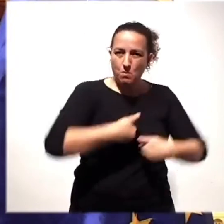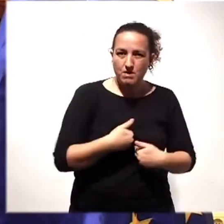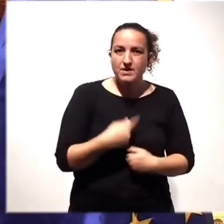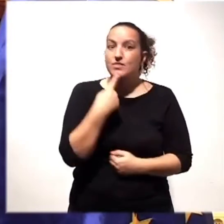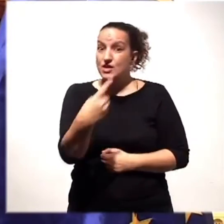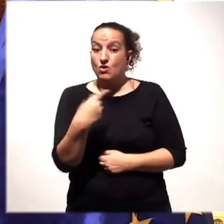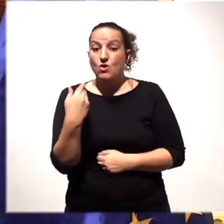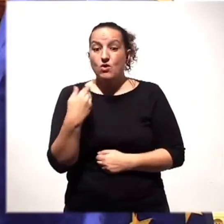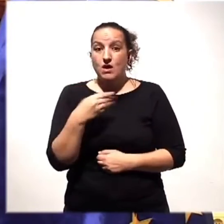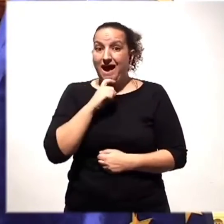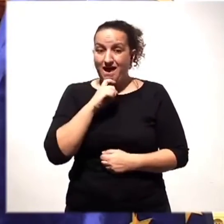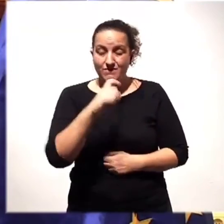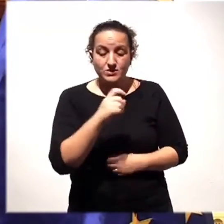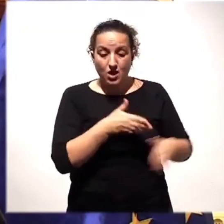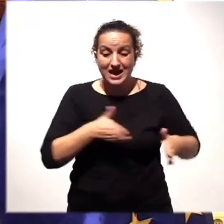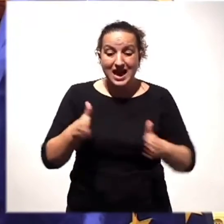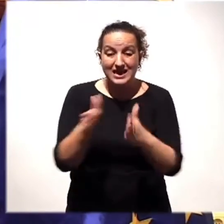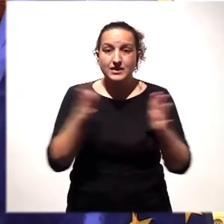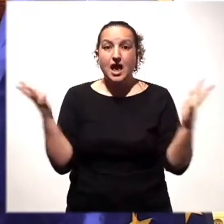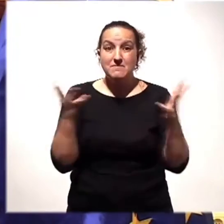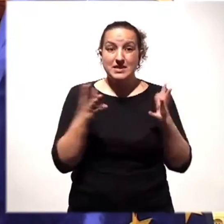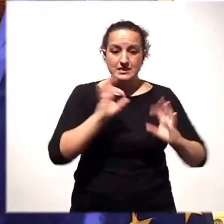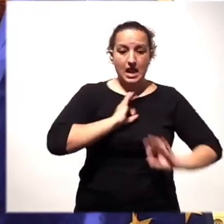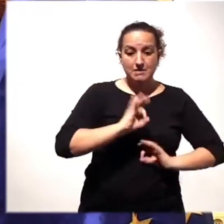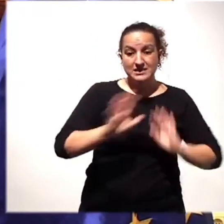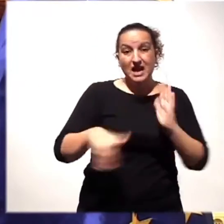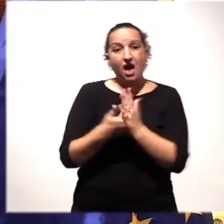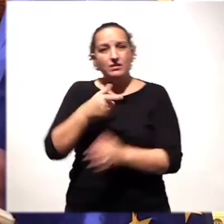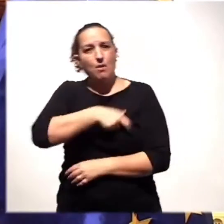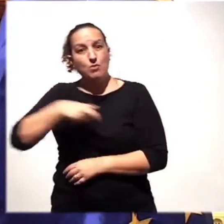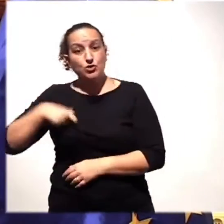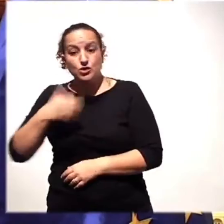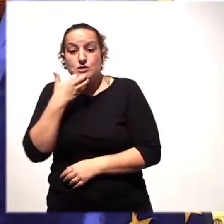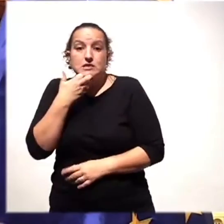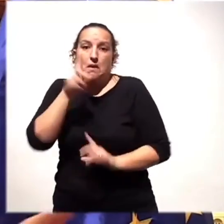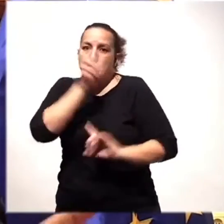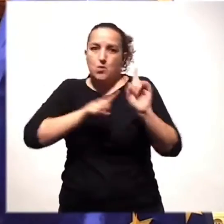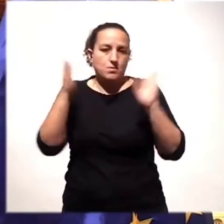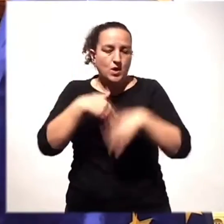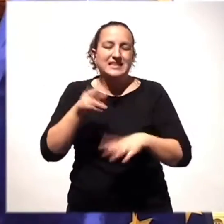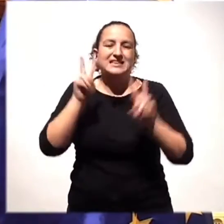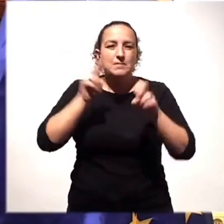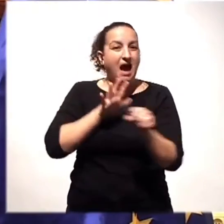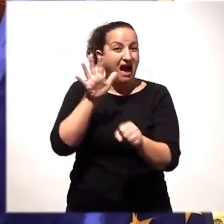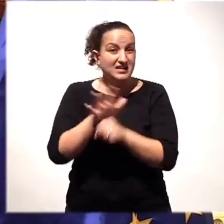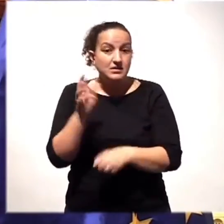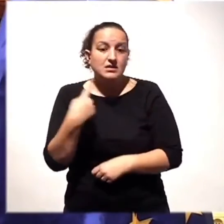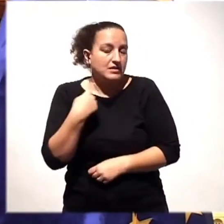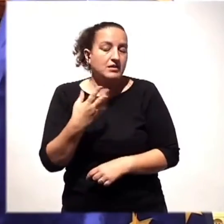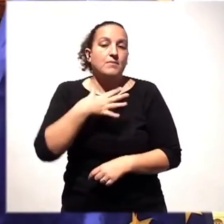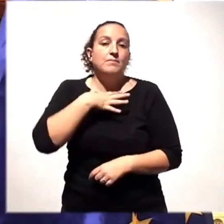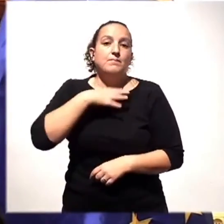anuncio que la carretera que se está ejecutando de emergencia entre Las Manchas y Puerto Nao, si no hay imprevistos por los gases, la próxima semana debe